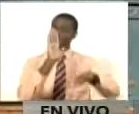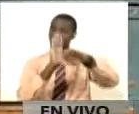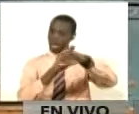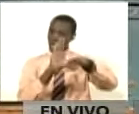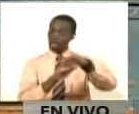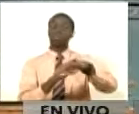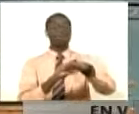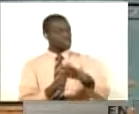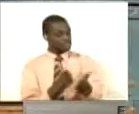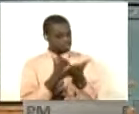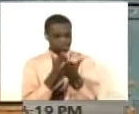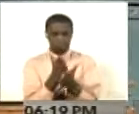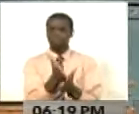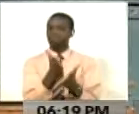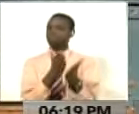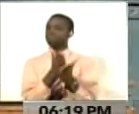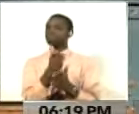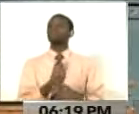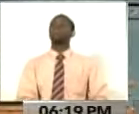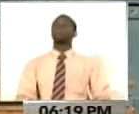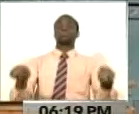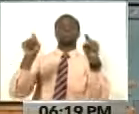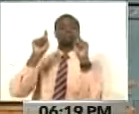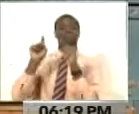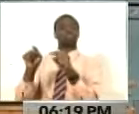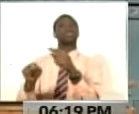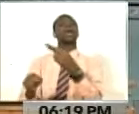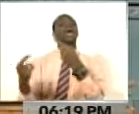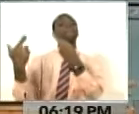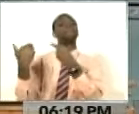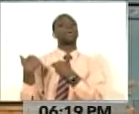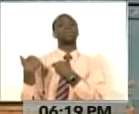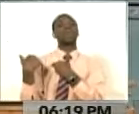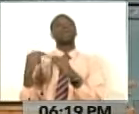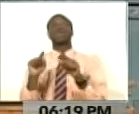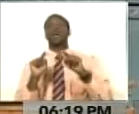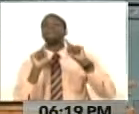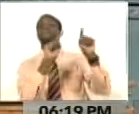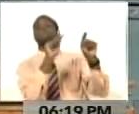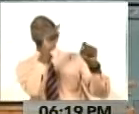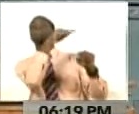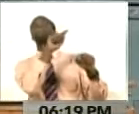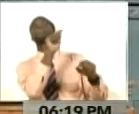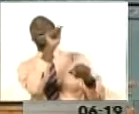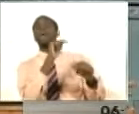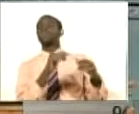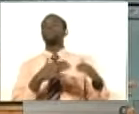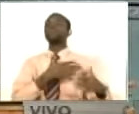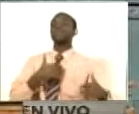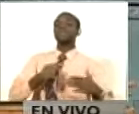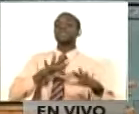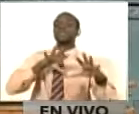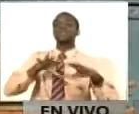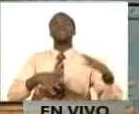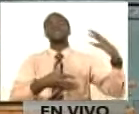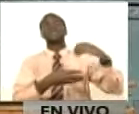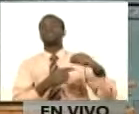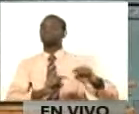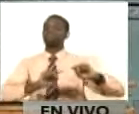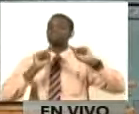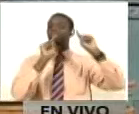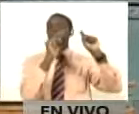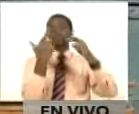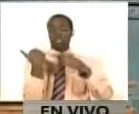persistimos en responsabilizar a esta coalición intervencionista. Las